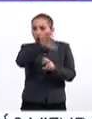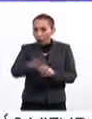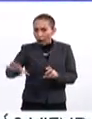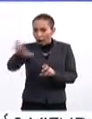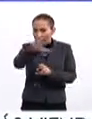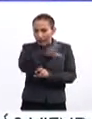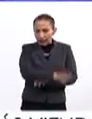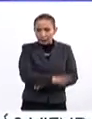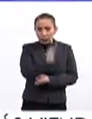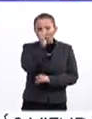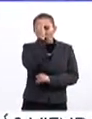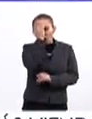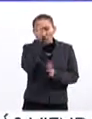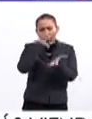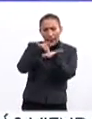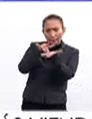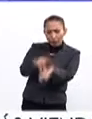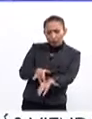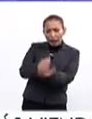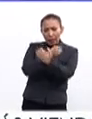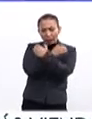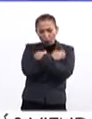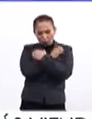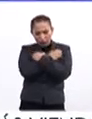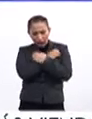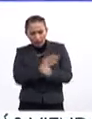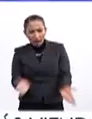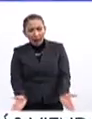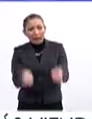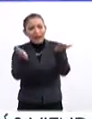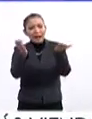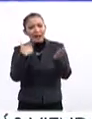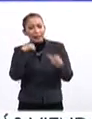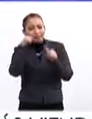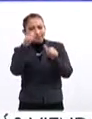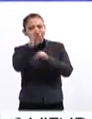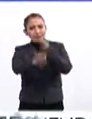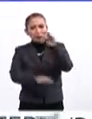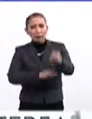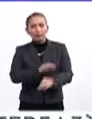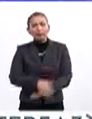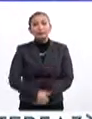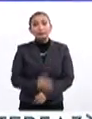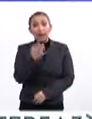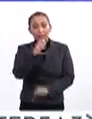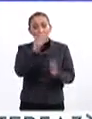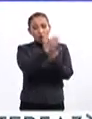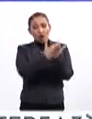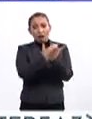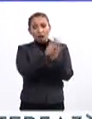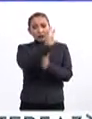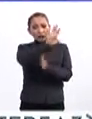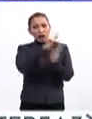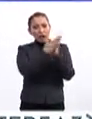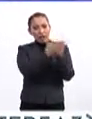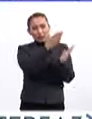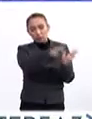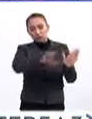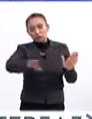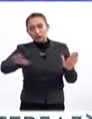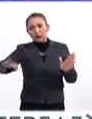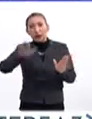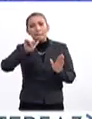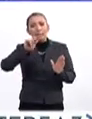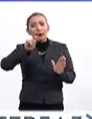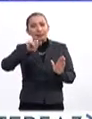ángulos. Conócelo, apóyalo, edúcalo, aliéntalo y atiéndelo. Es una colección de cinco libros editados por